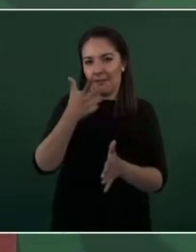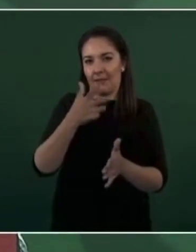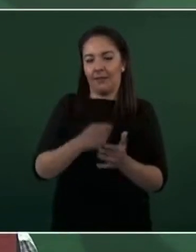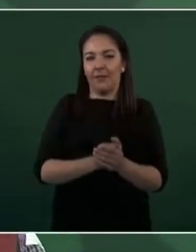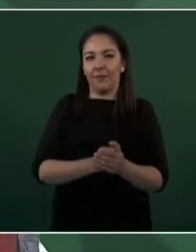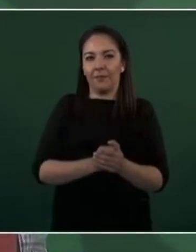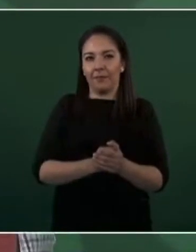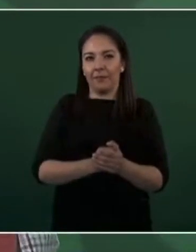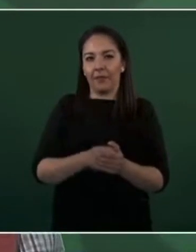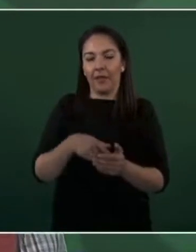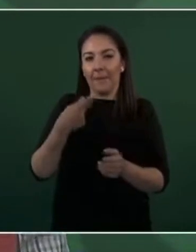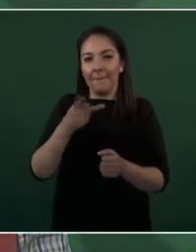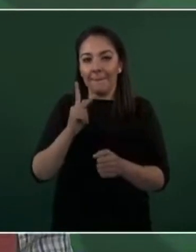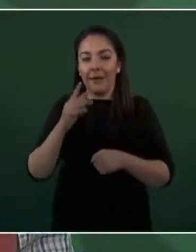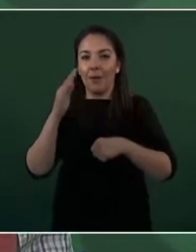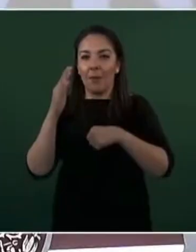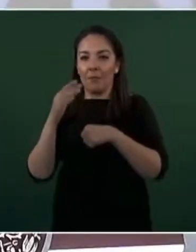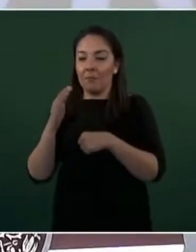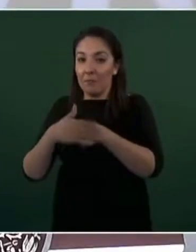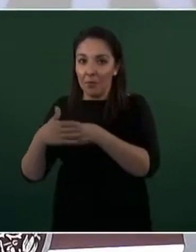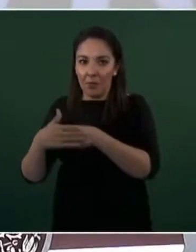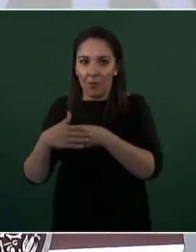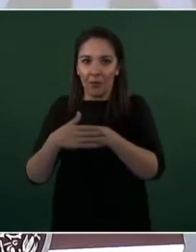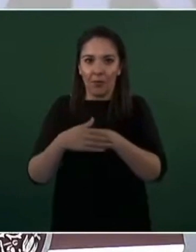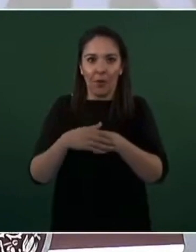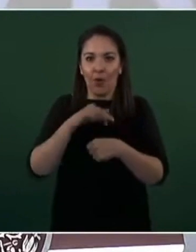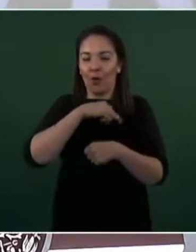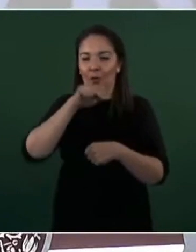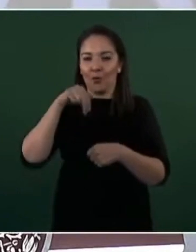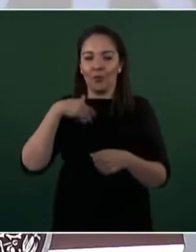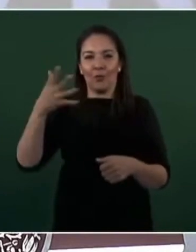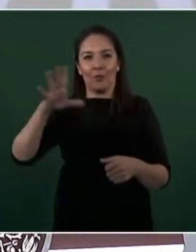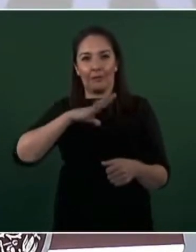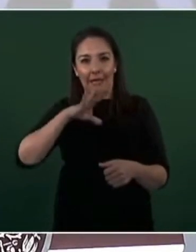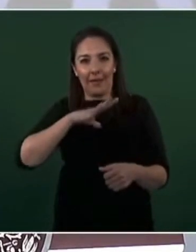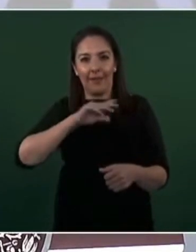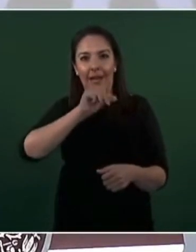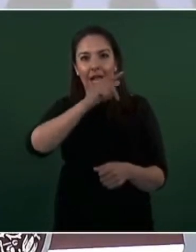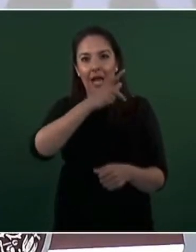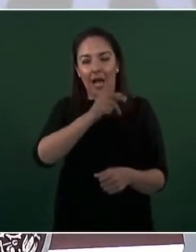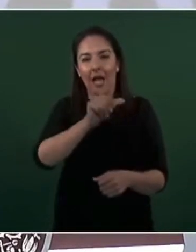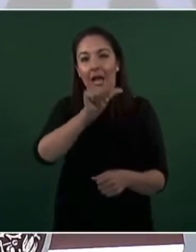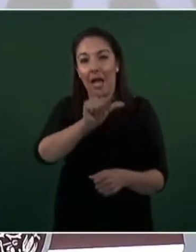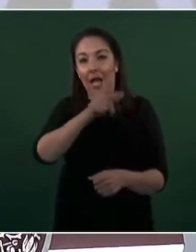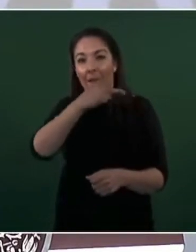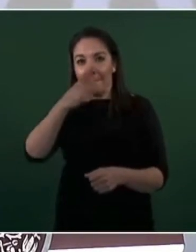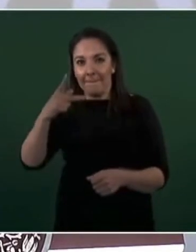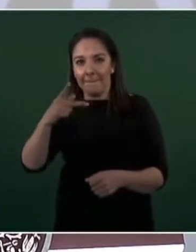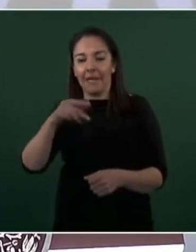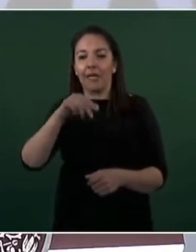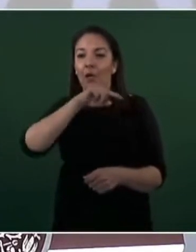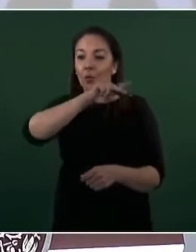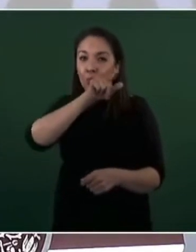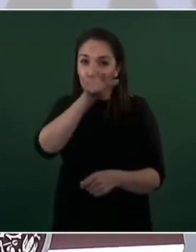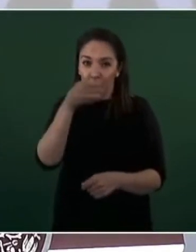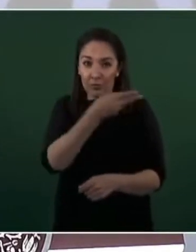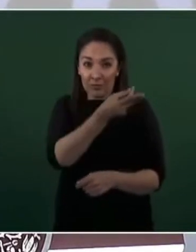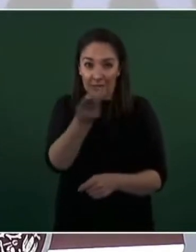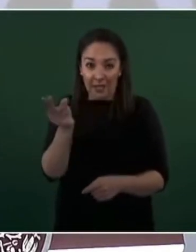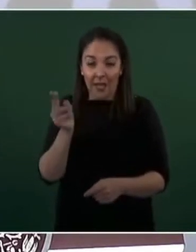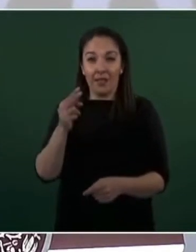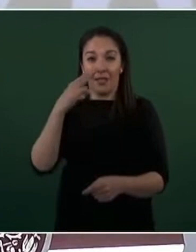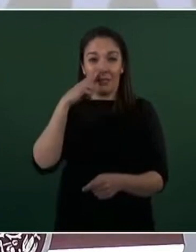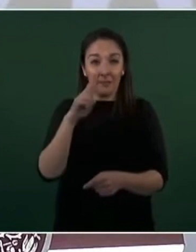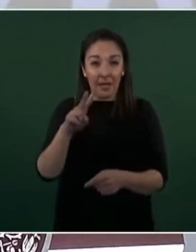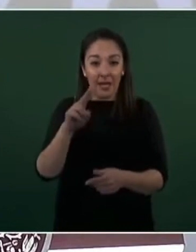ya muy pronto vamos a tener la app en coordinación con la CRE para que puedan ver en cada una de las ciudades del país